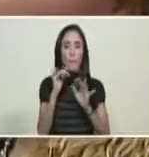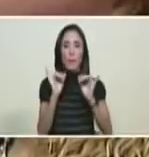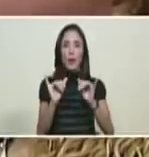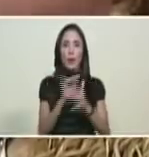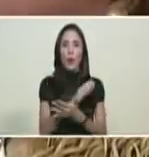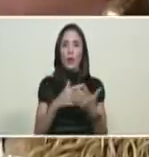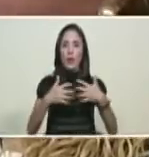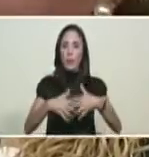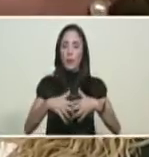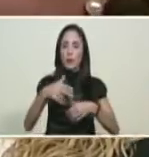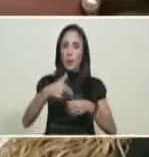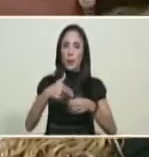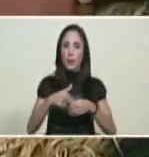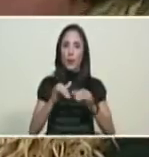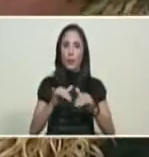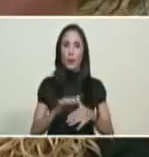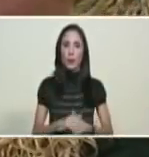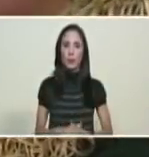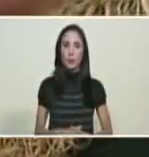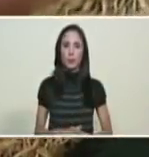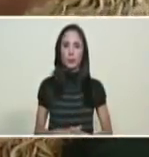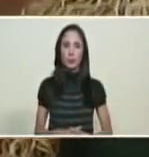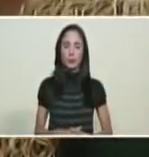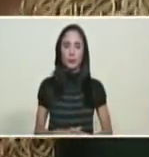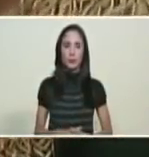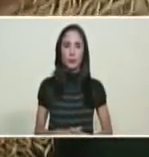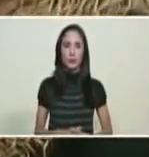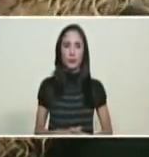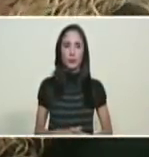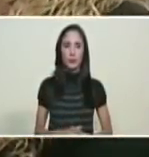Manuel Quevedo petrolero Quevedo